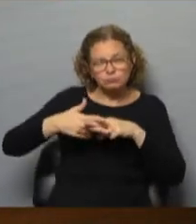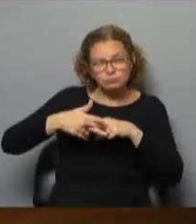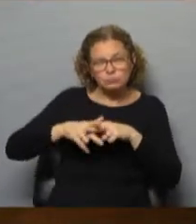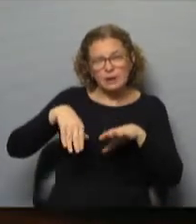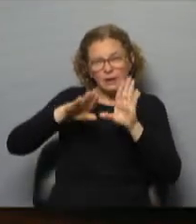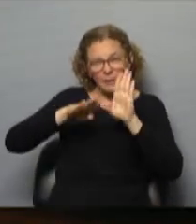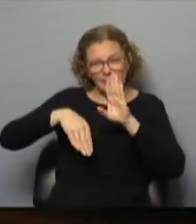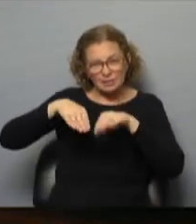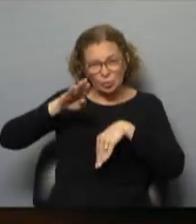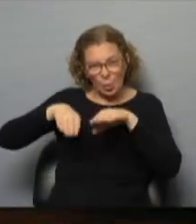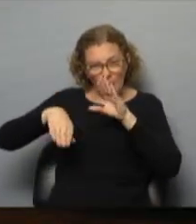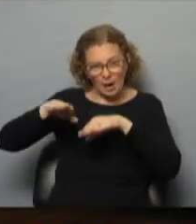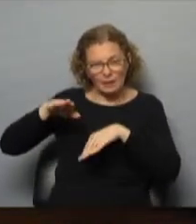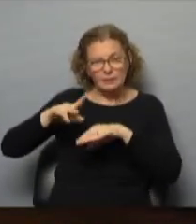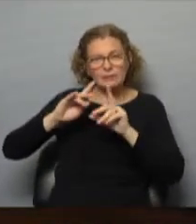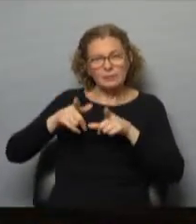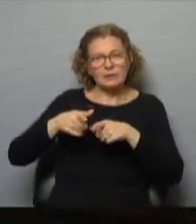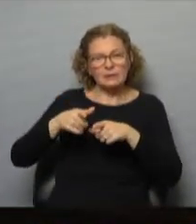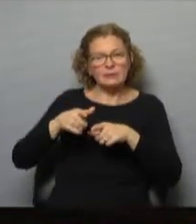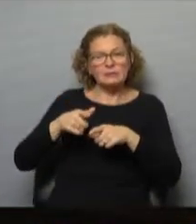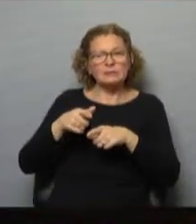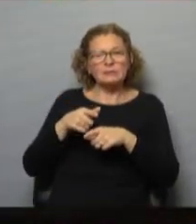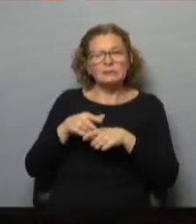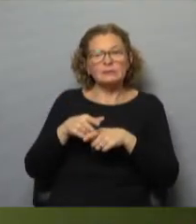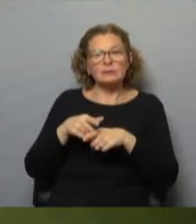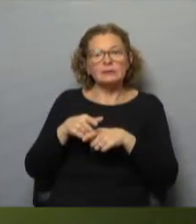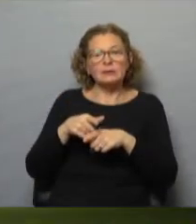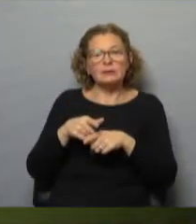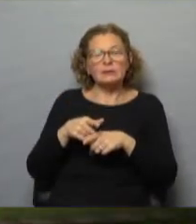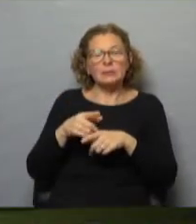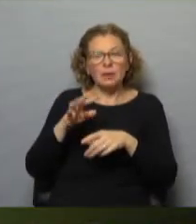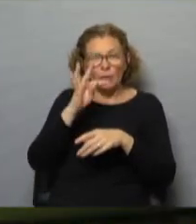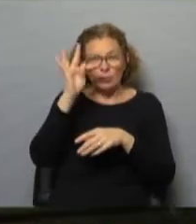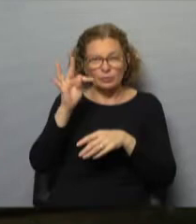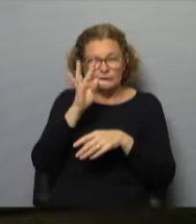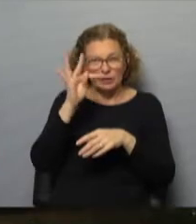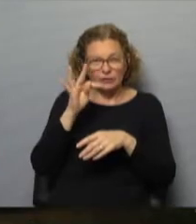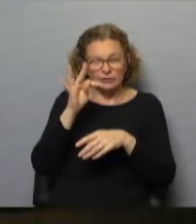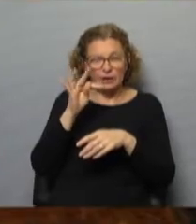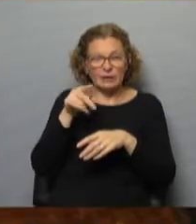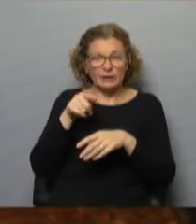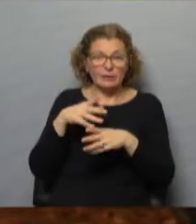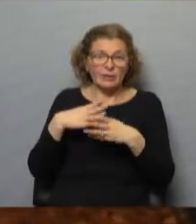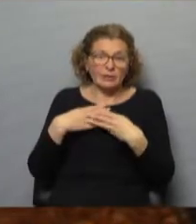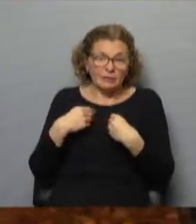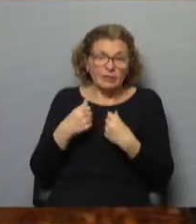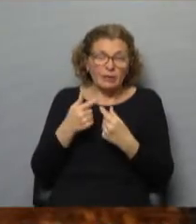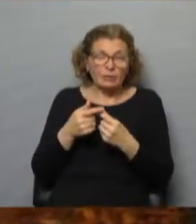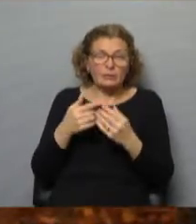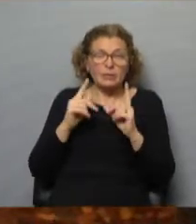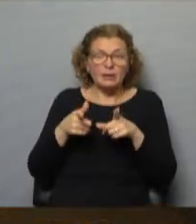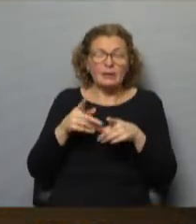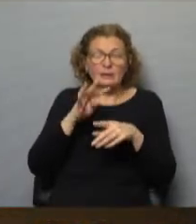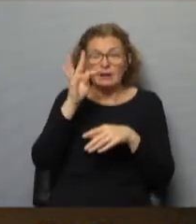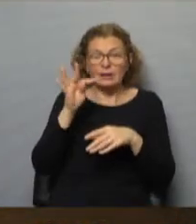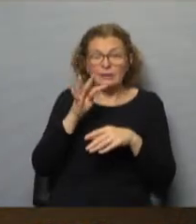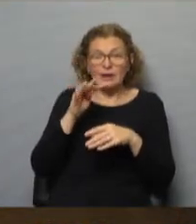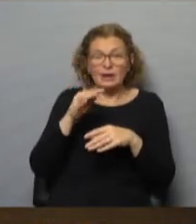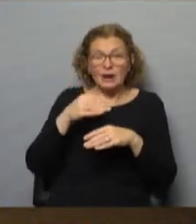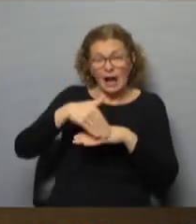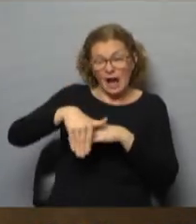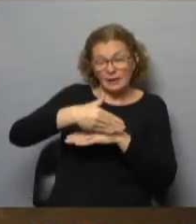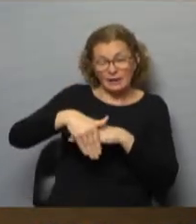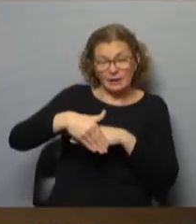de pintura en una cámara de pintura que tenemos. Bueno, hay un taller, digamos, en producción en ese sentido. También este taller hace arreglos en calle.